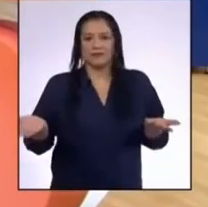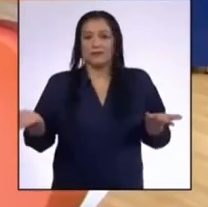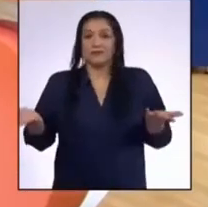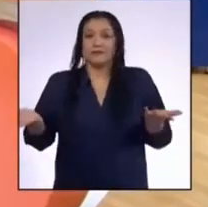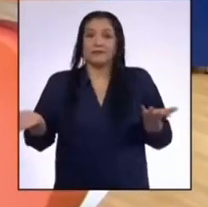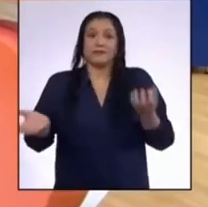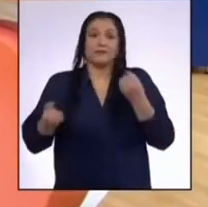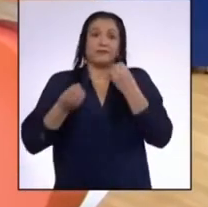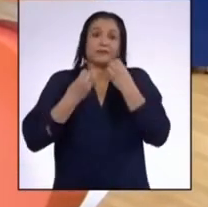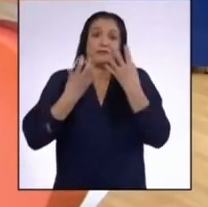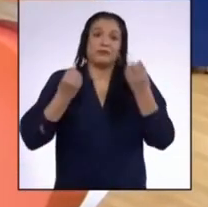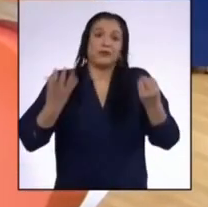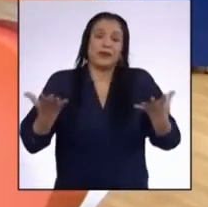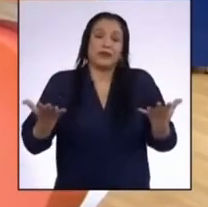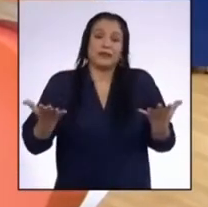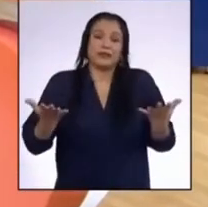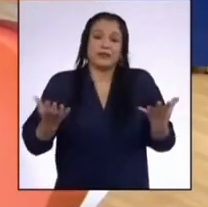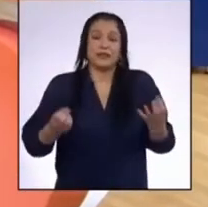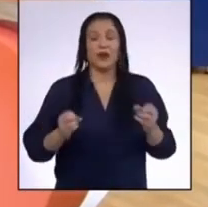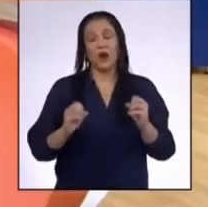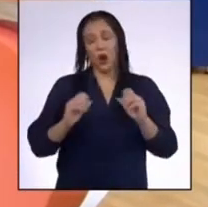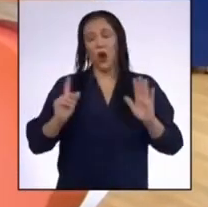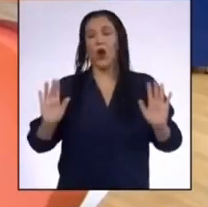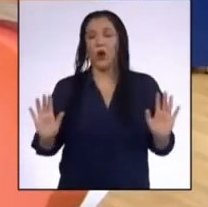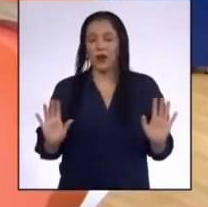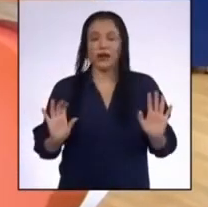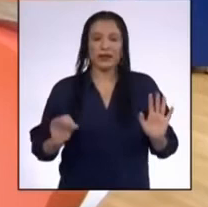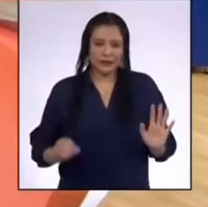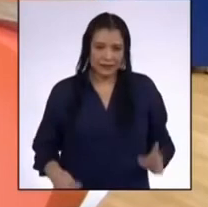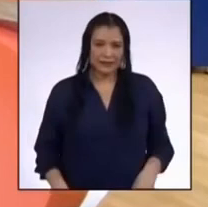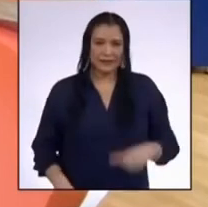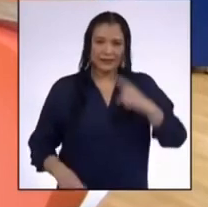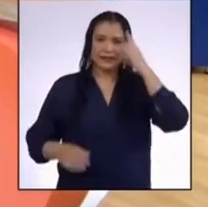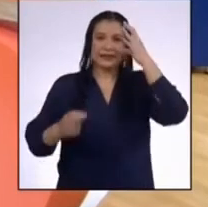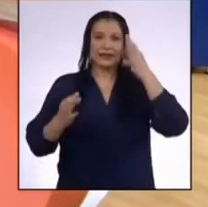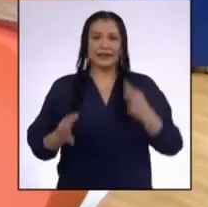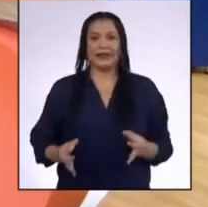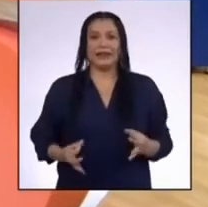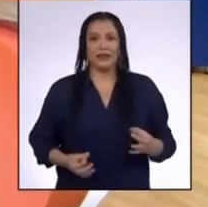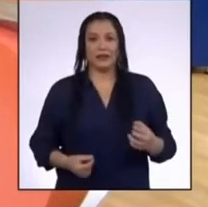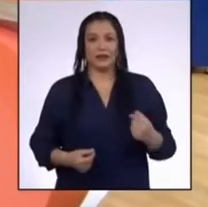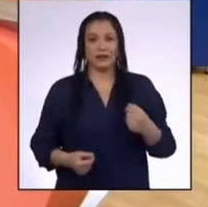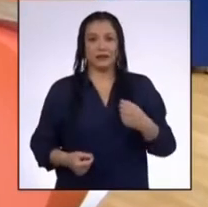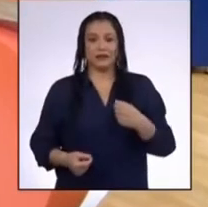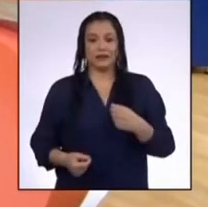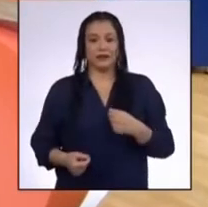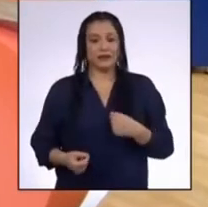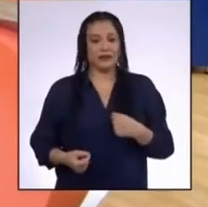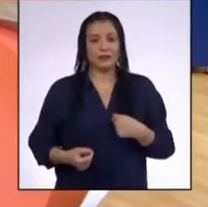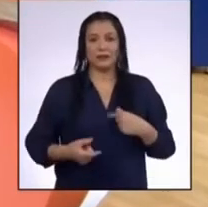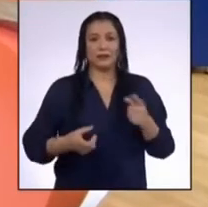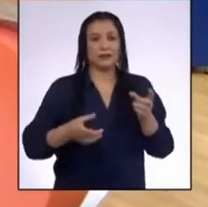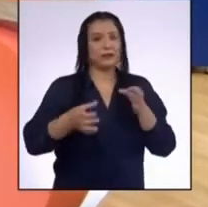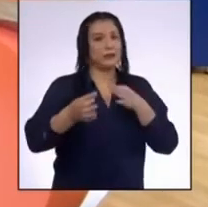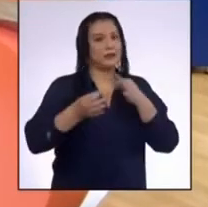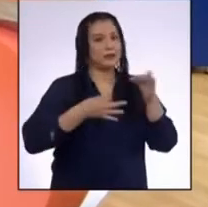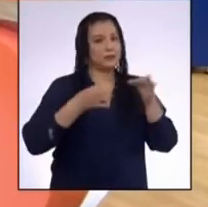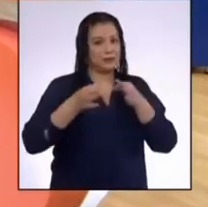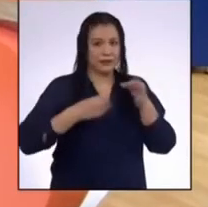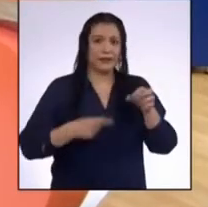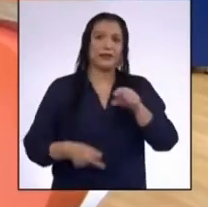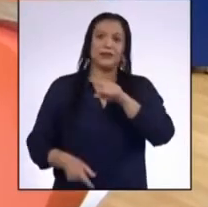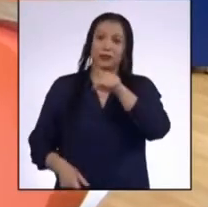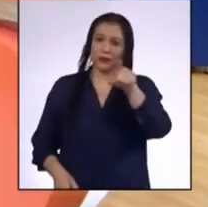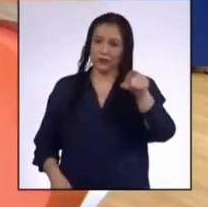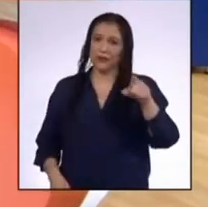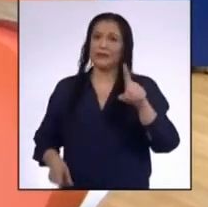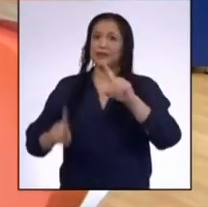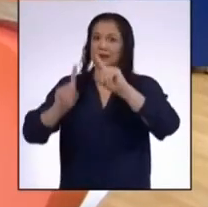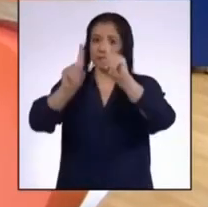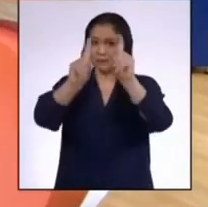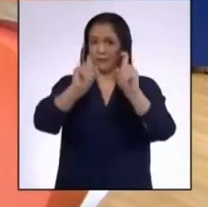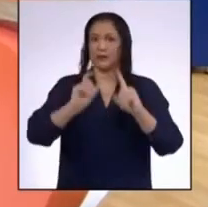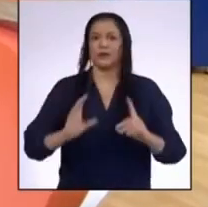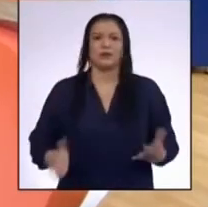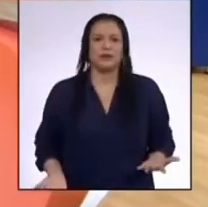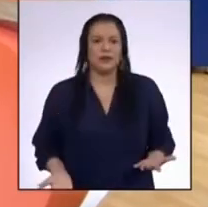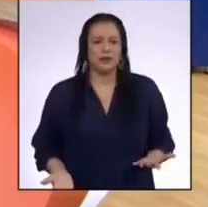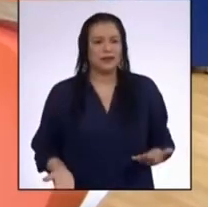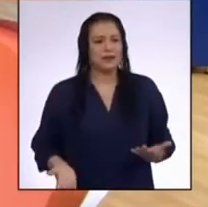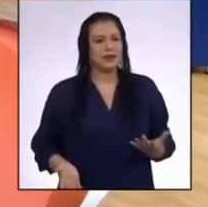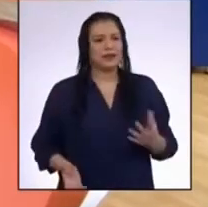Bueno, está bien chicas y chicos, creo que no voy a poder seguir sin explicar lo que seguro todas y todos están preguntando